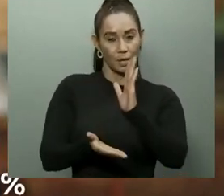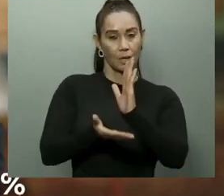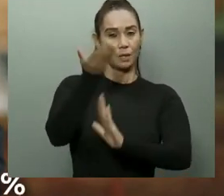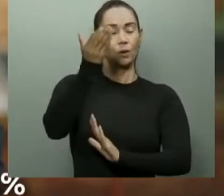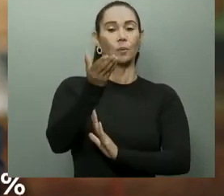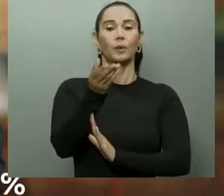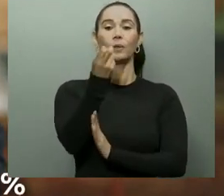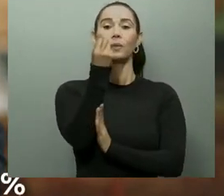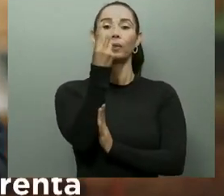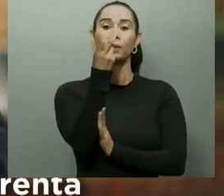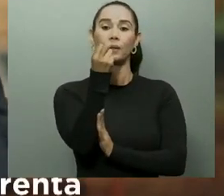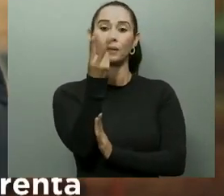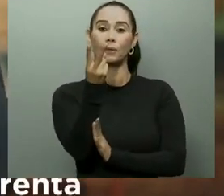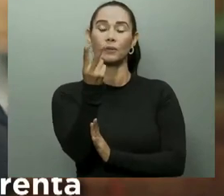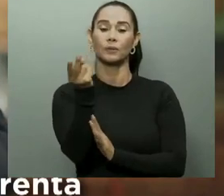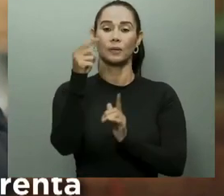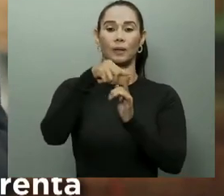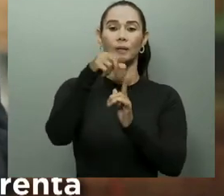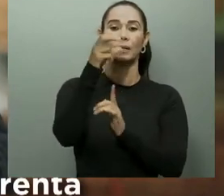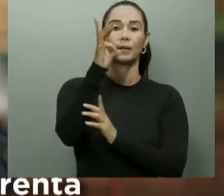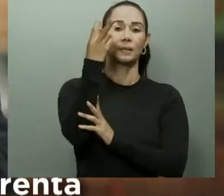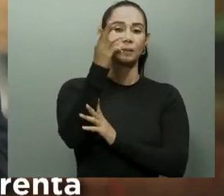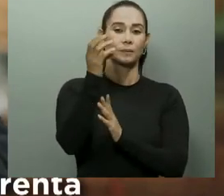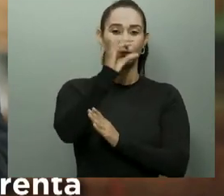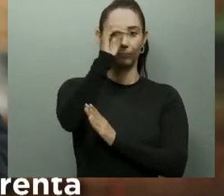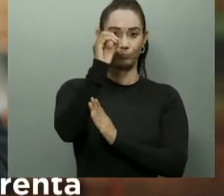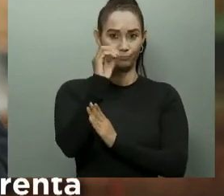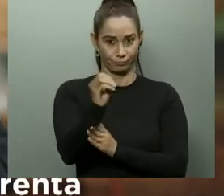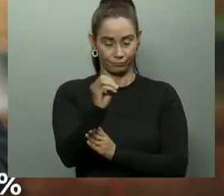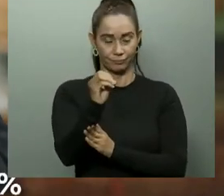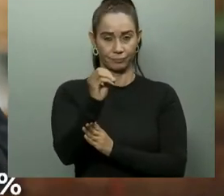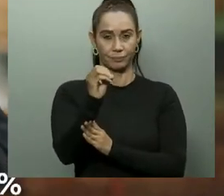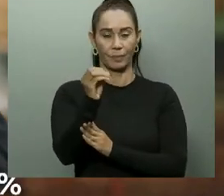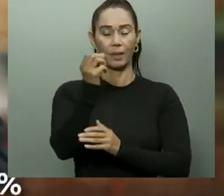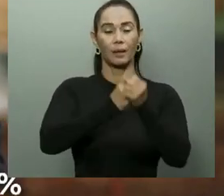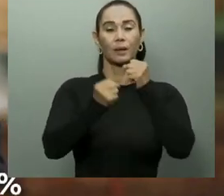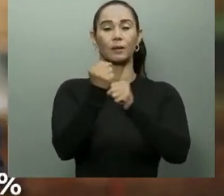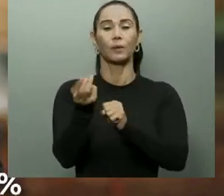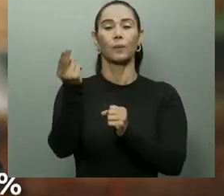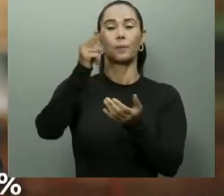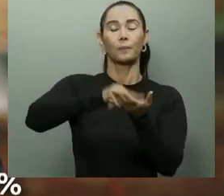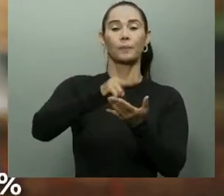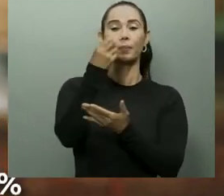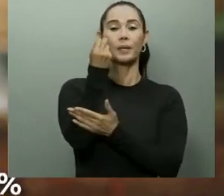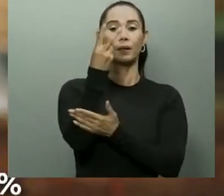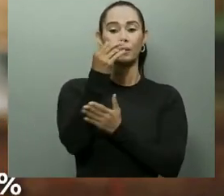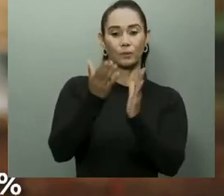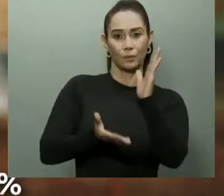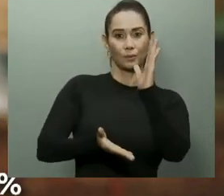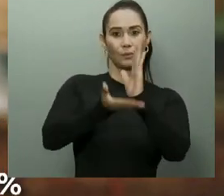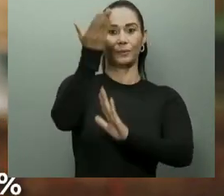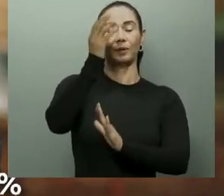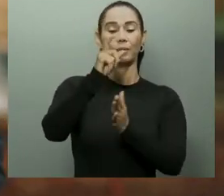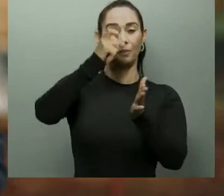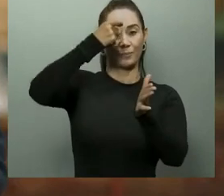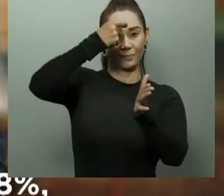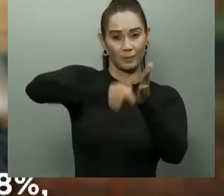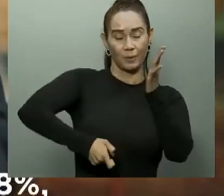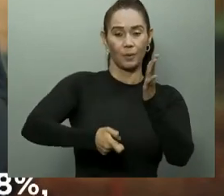16%. En el 2011, se elevó el impuesto de las rentas de personas jurídicas hasta el 27%.